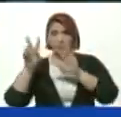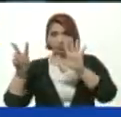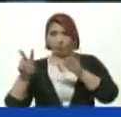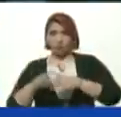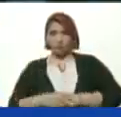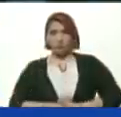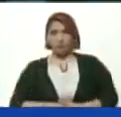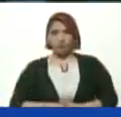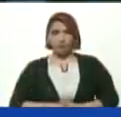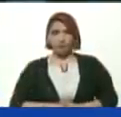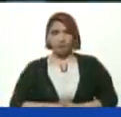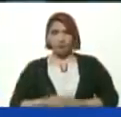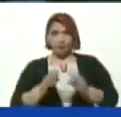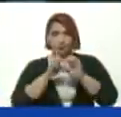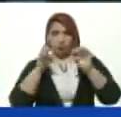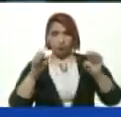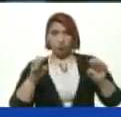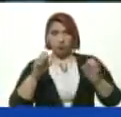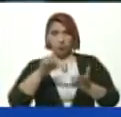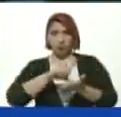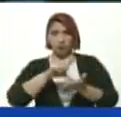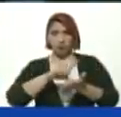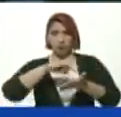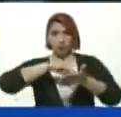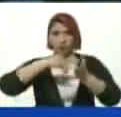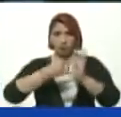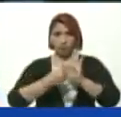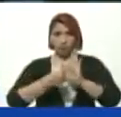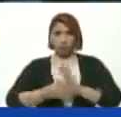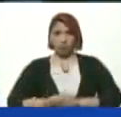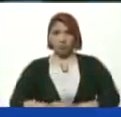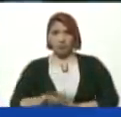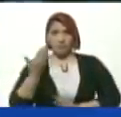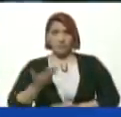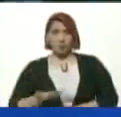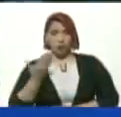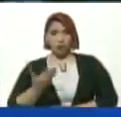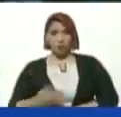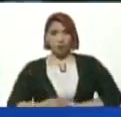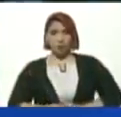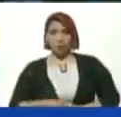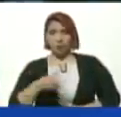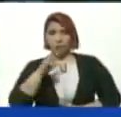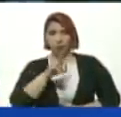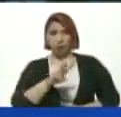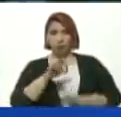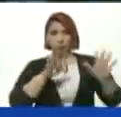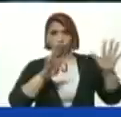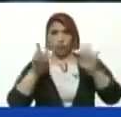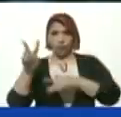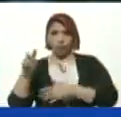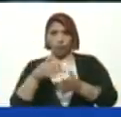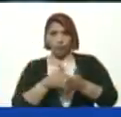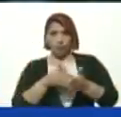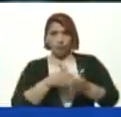En la educación Media Técnica Muy importante 292